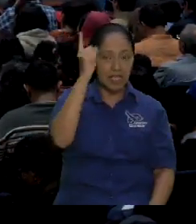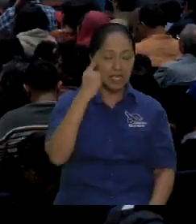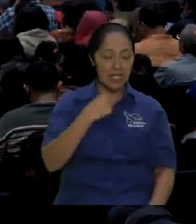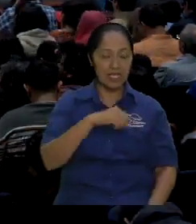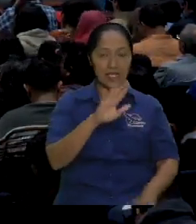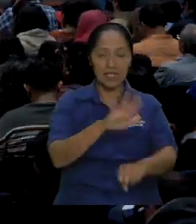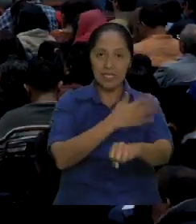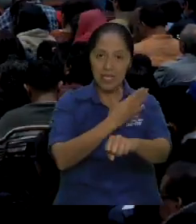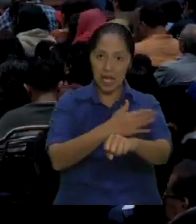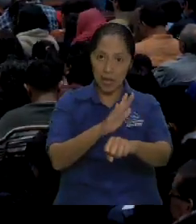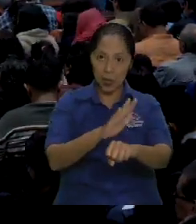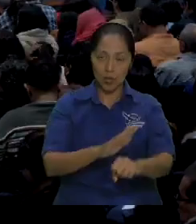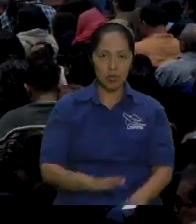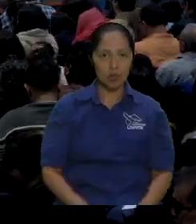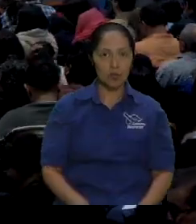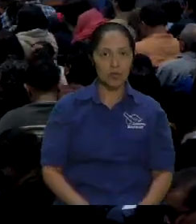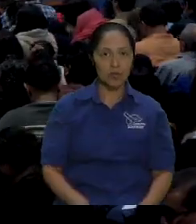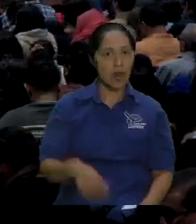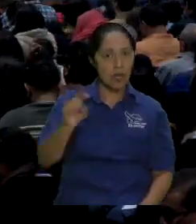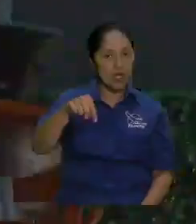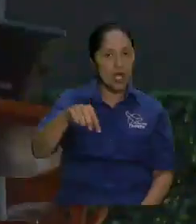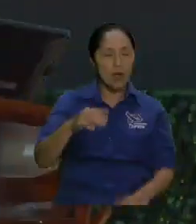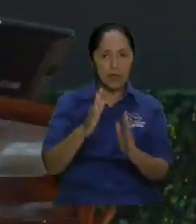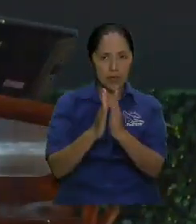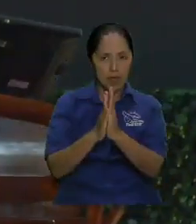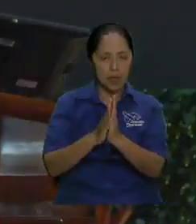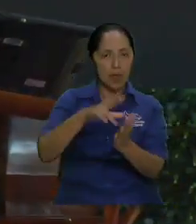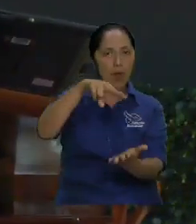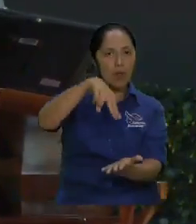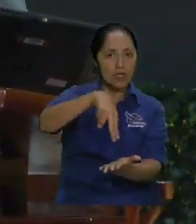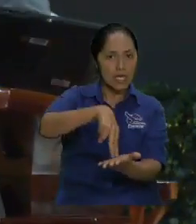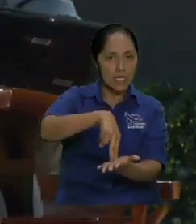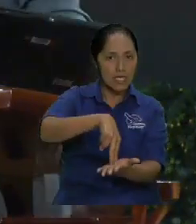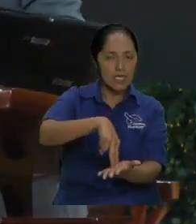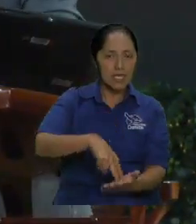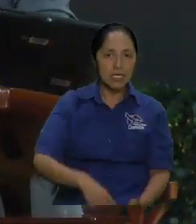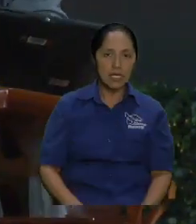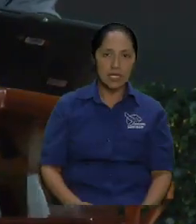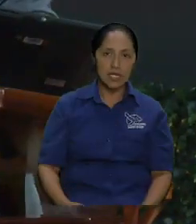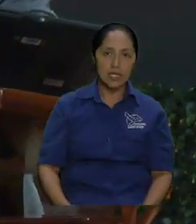alimentaciones póngase de pie por favor mis hermanos de la alabanza yo quiero hoy